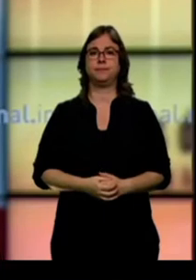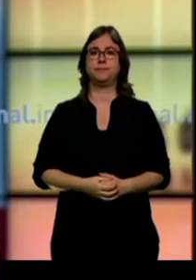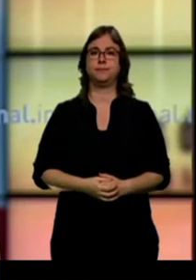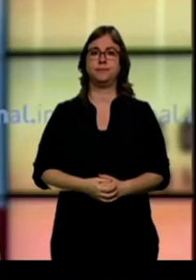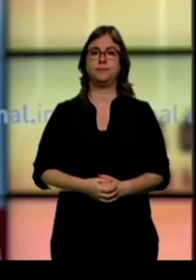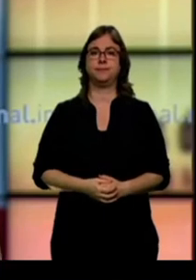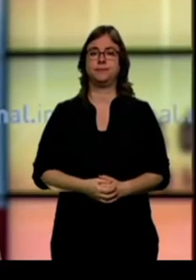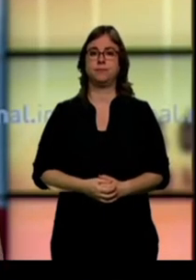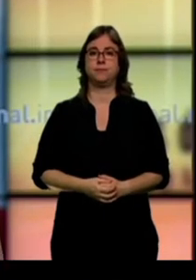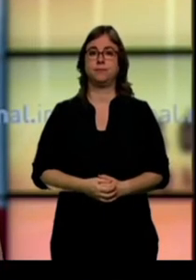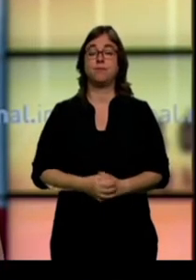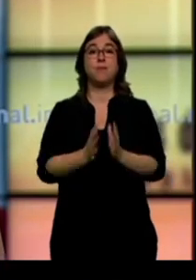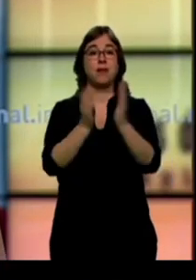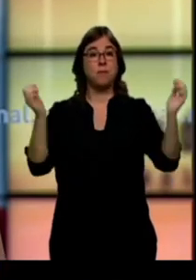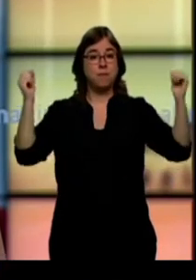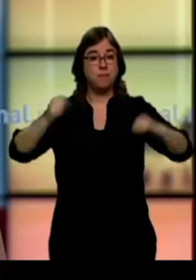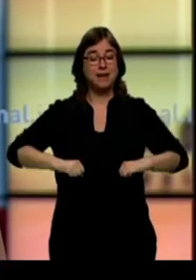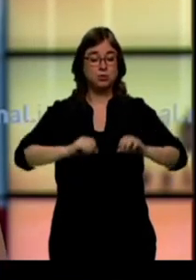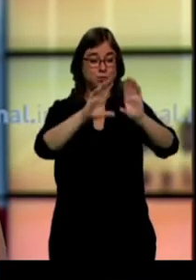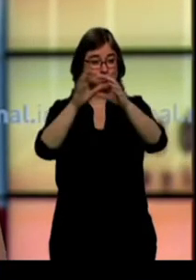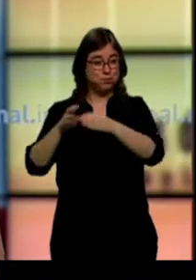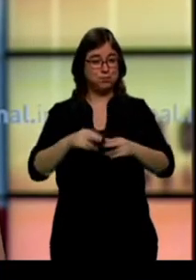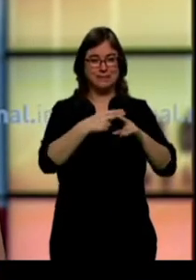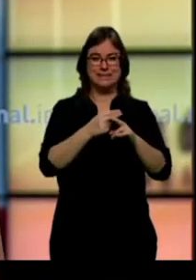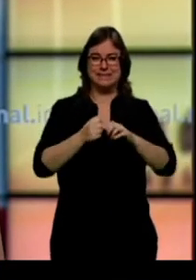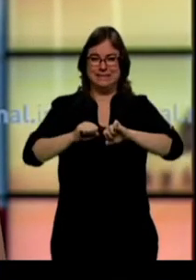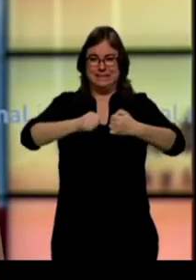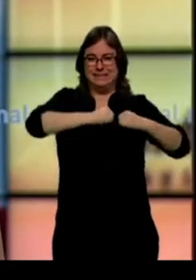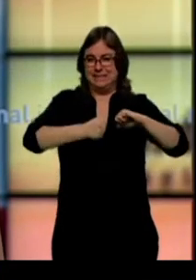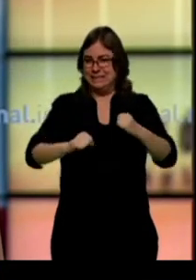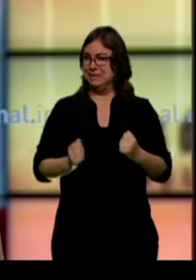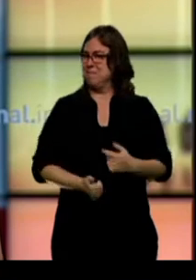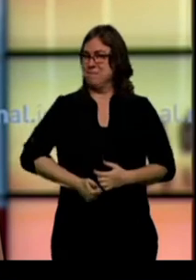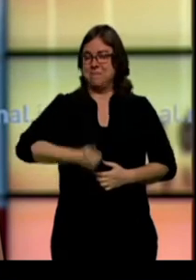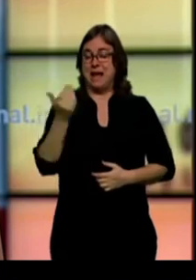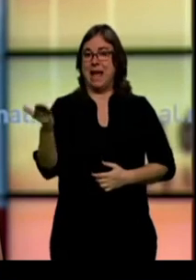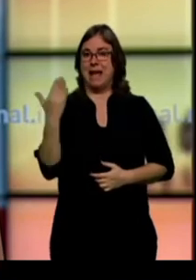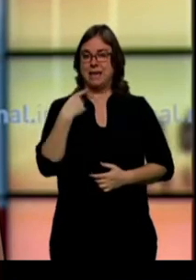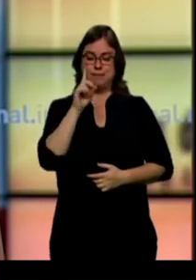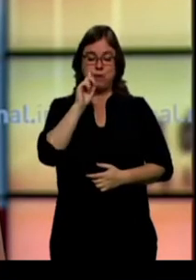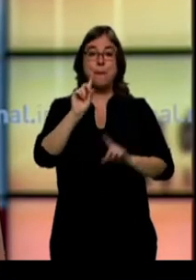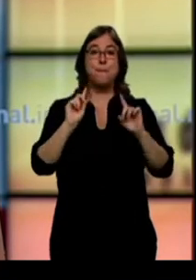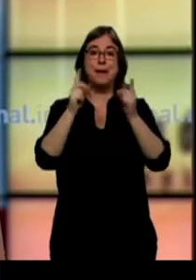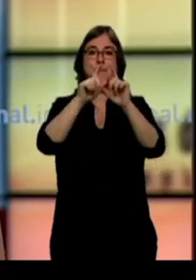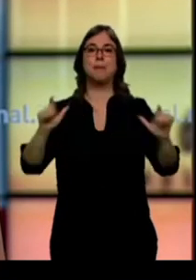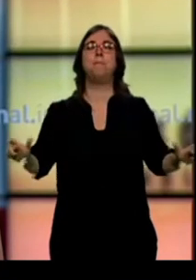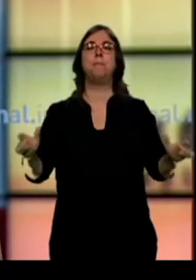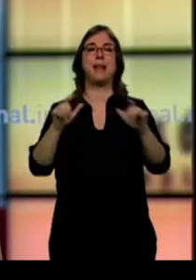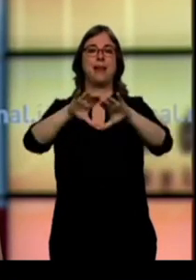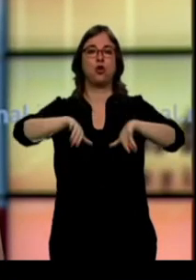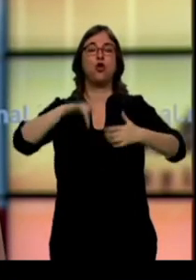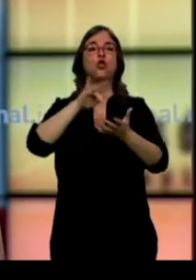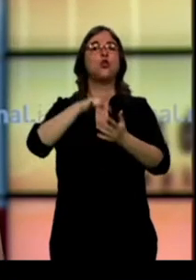Los pactos entre partidos están elevando la tensión en las instituciones. Ayer lo veíamos en el primer pleno celebrado en la localidad leonesa de